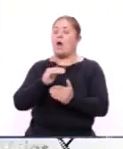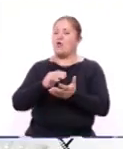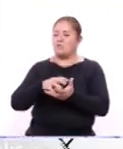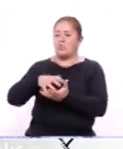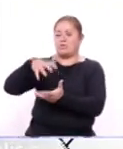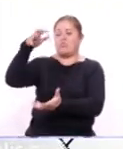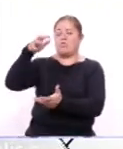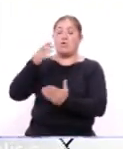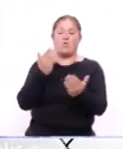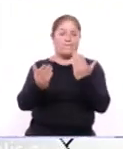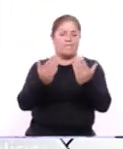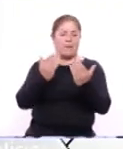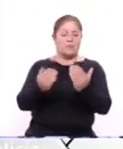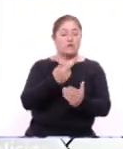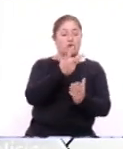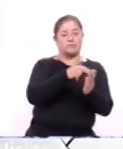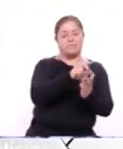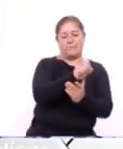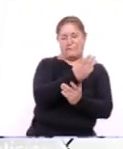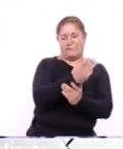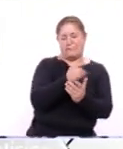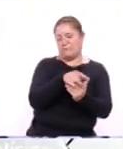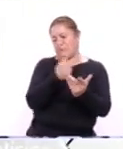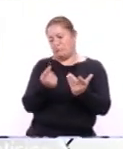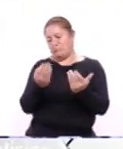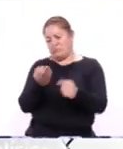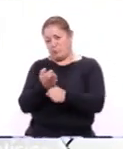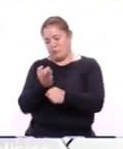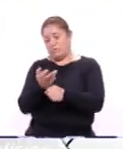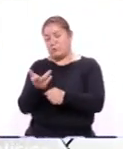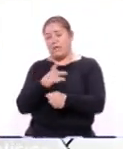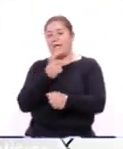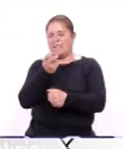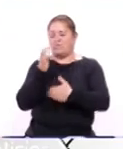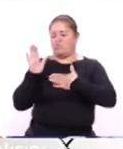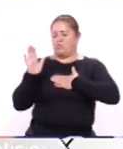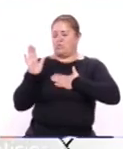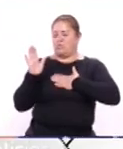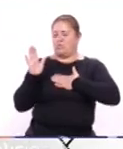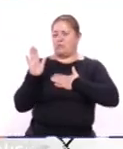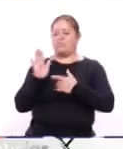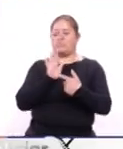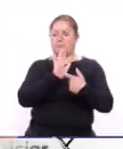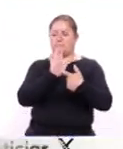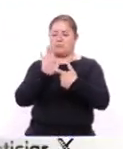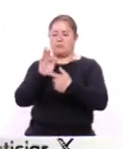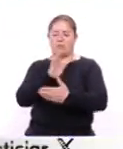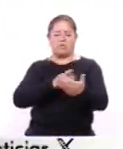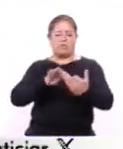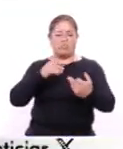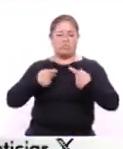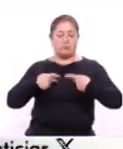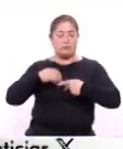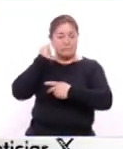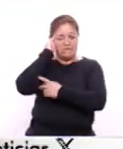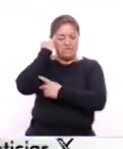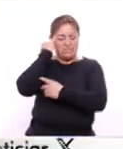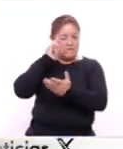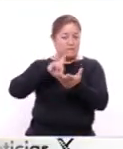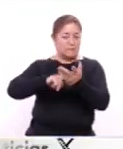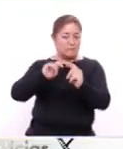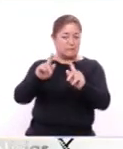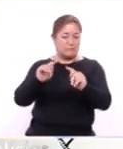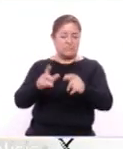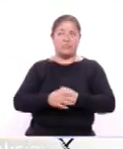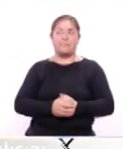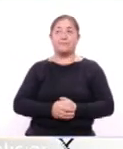comparación a 2023, lo que muestra el compromiso que tiene la Administración Estatal con la población indígena de Tlaxcala. El aumento